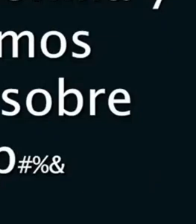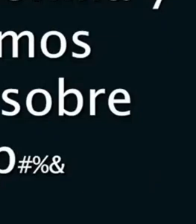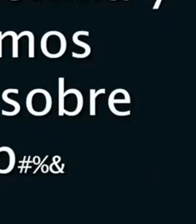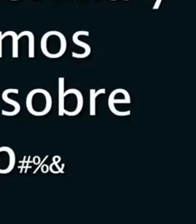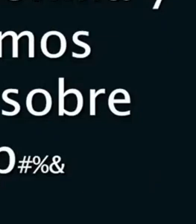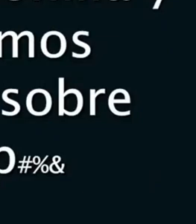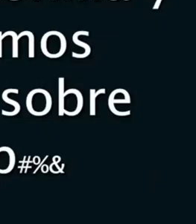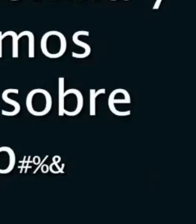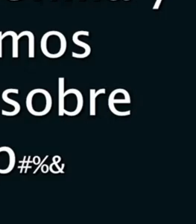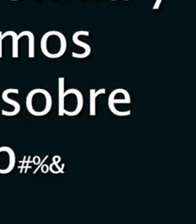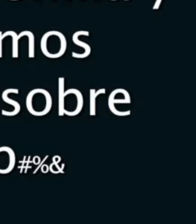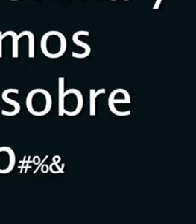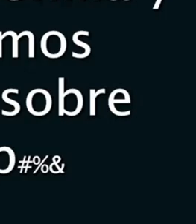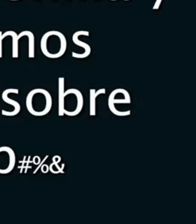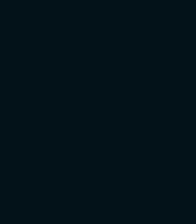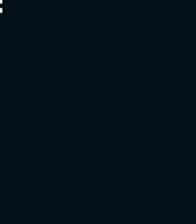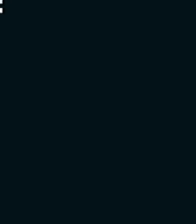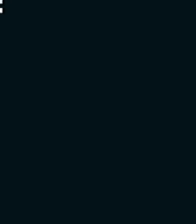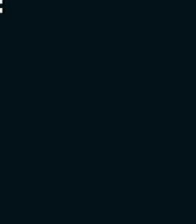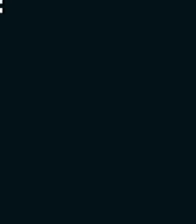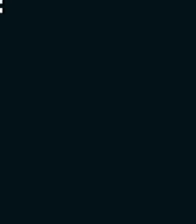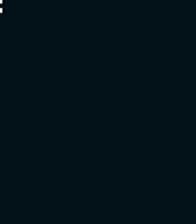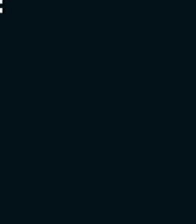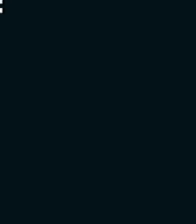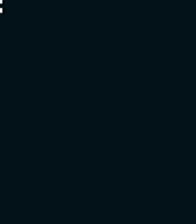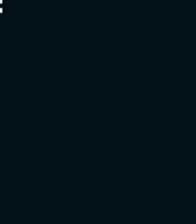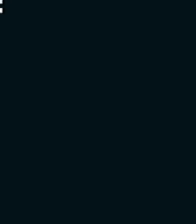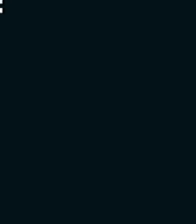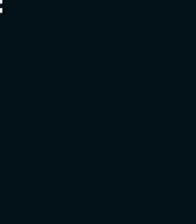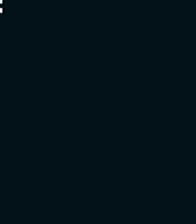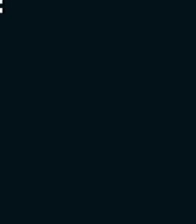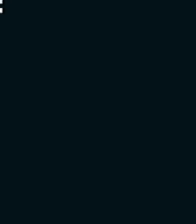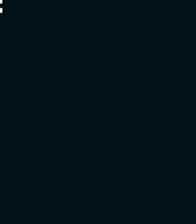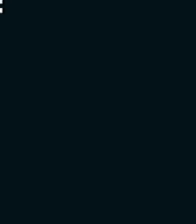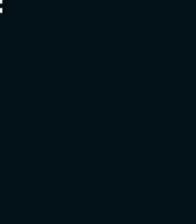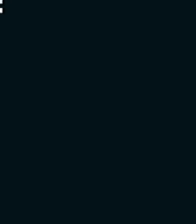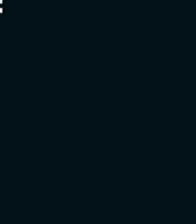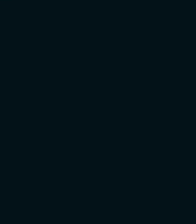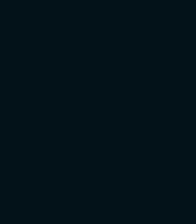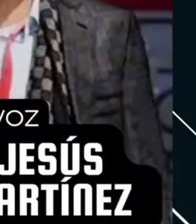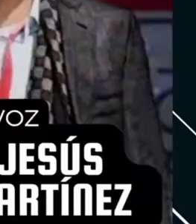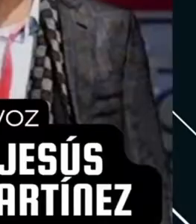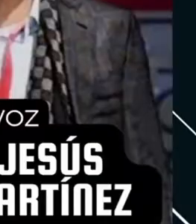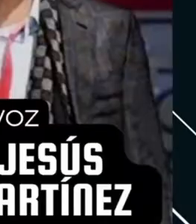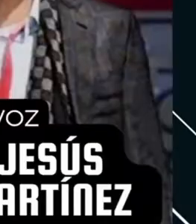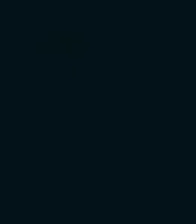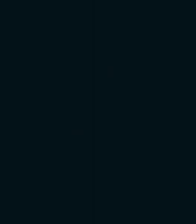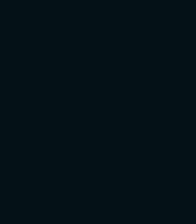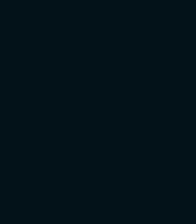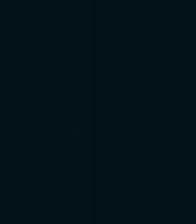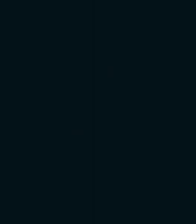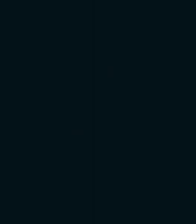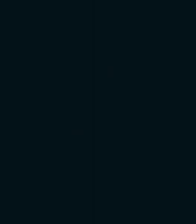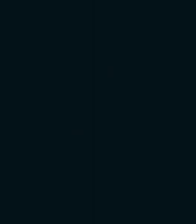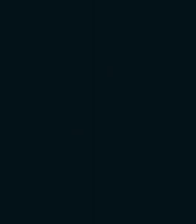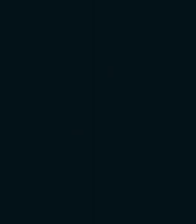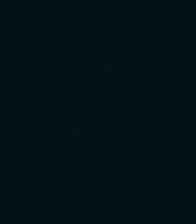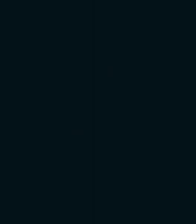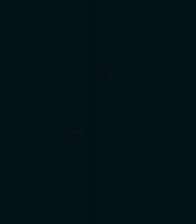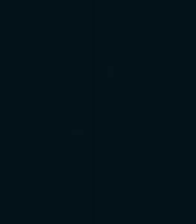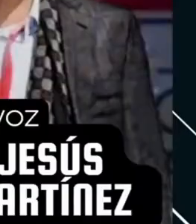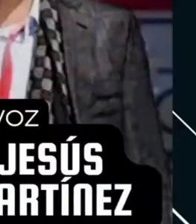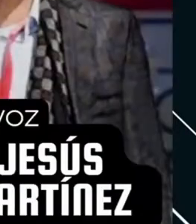Bonilla y yo hemos estado sobre eso, pero el de Morelia es por afuera, ¿no? Sí. ¿Y ya lo metiste?